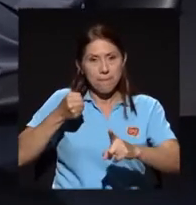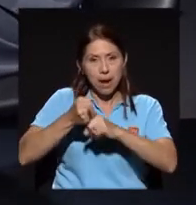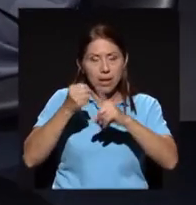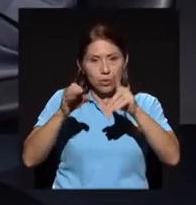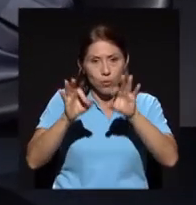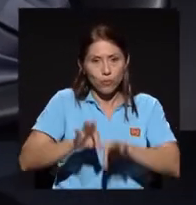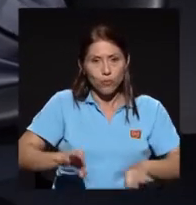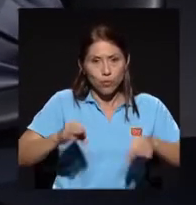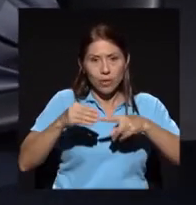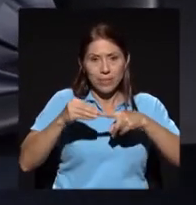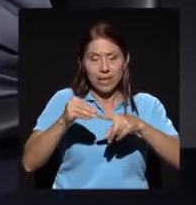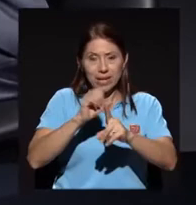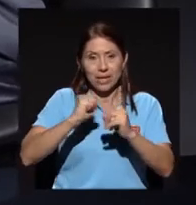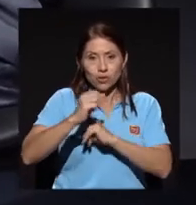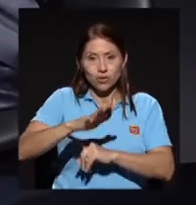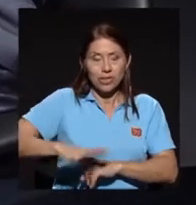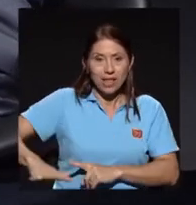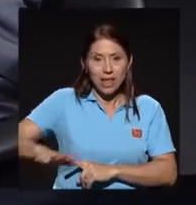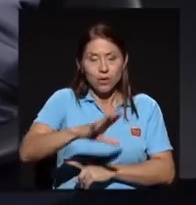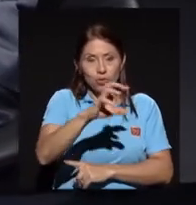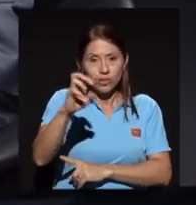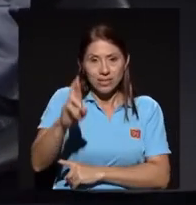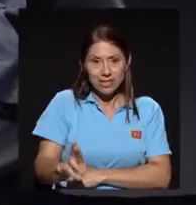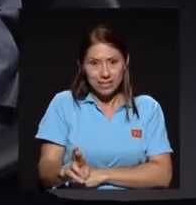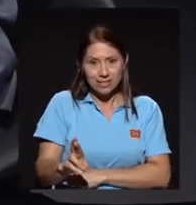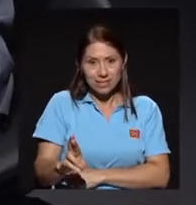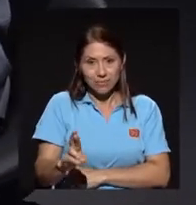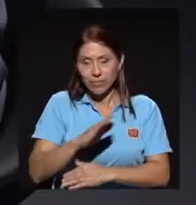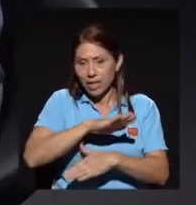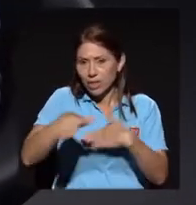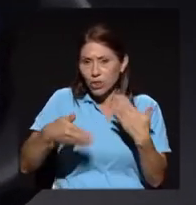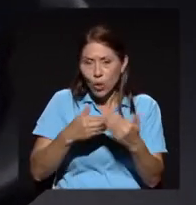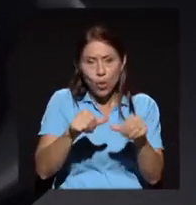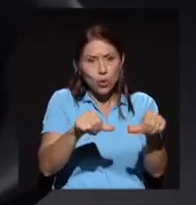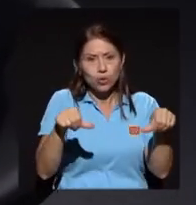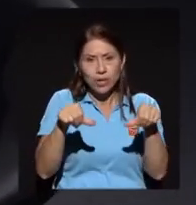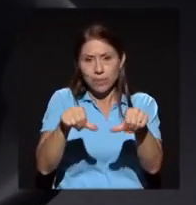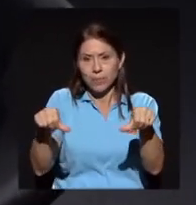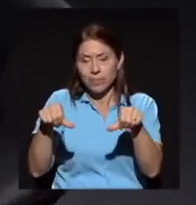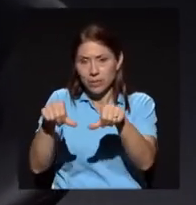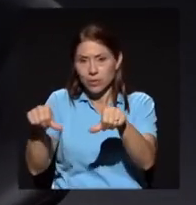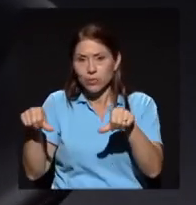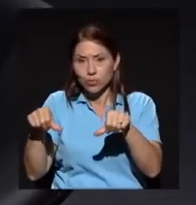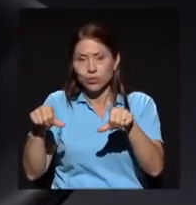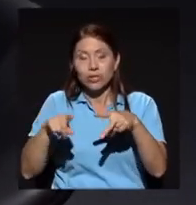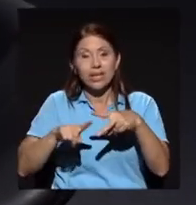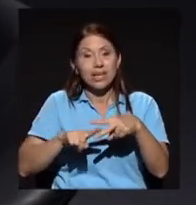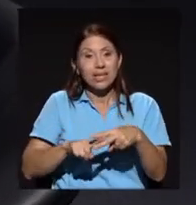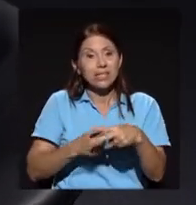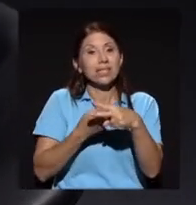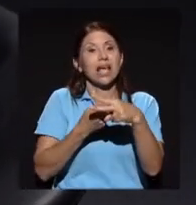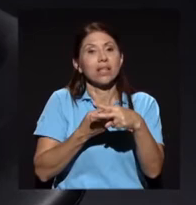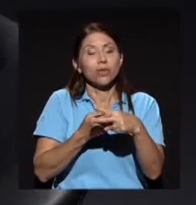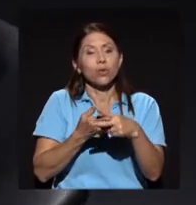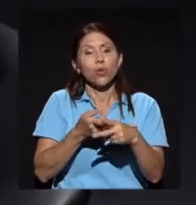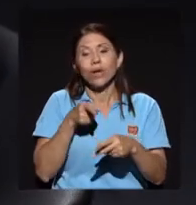costarricense, la Facultad de Ciencias Económicas, en todos los ámbitos. Iniciando de que es una facultad que es